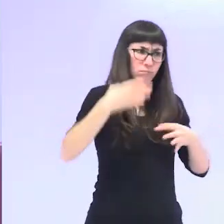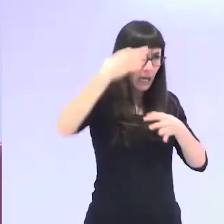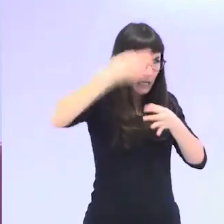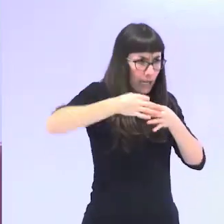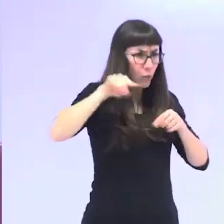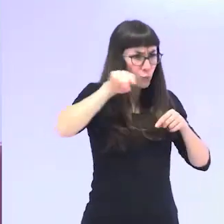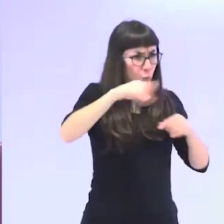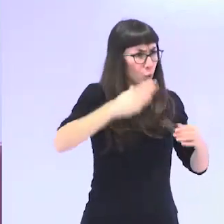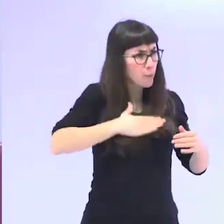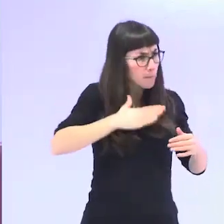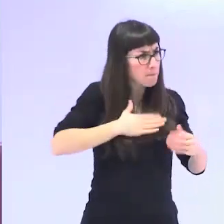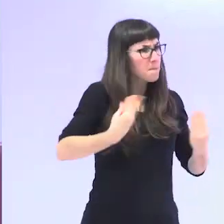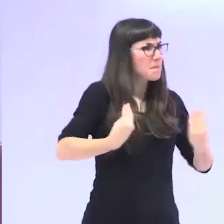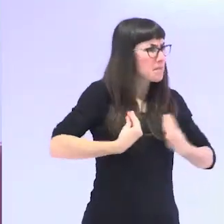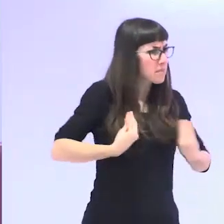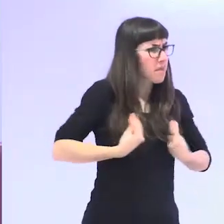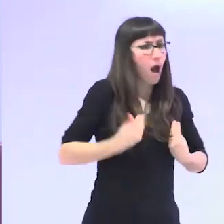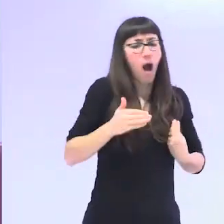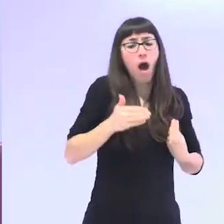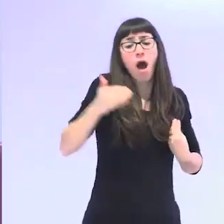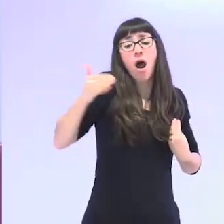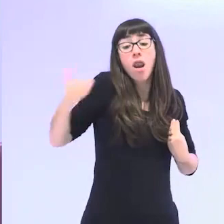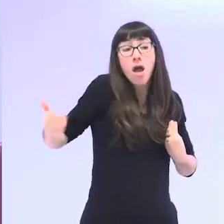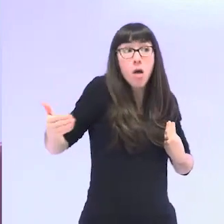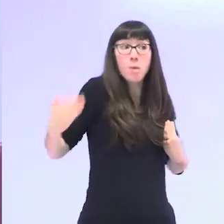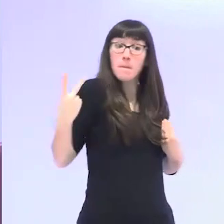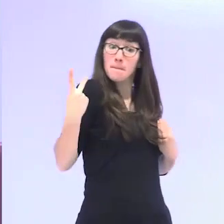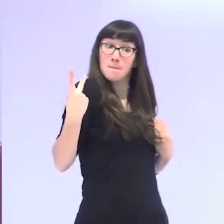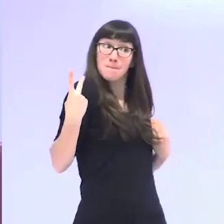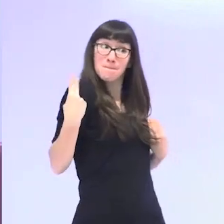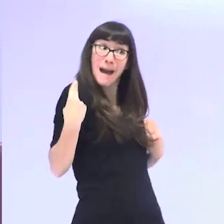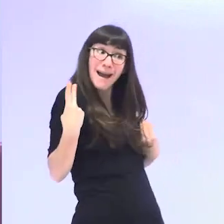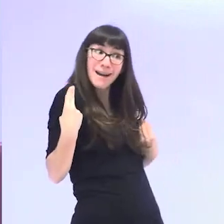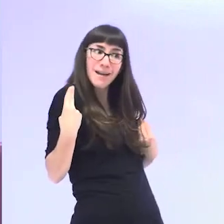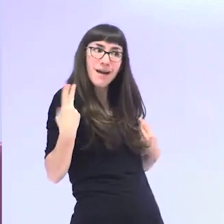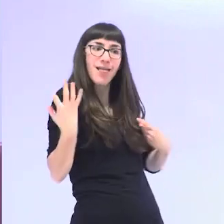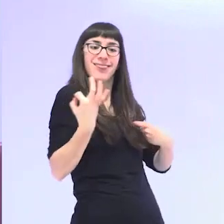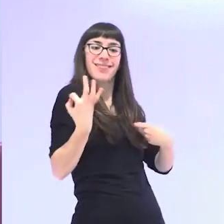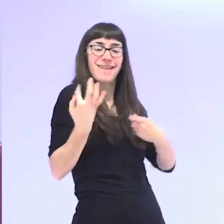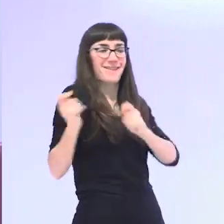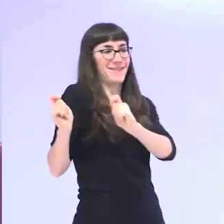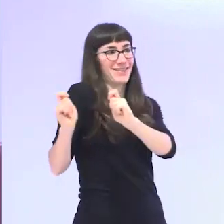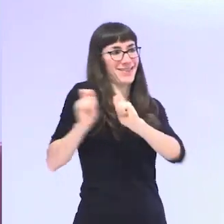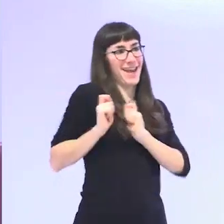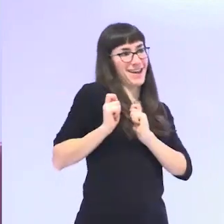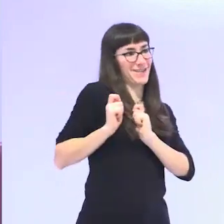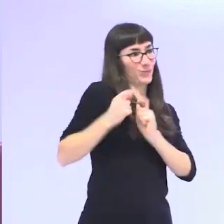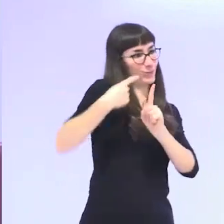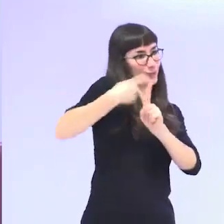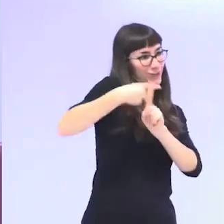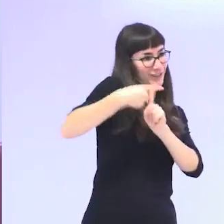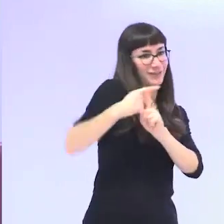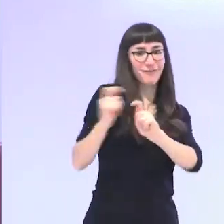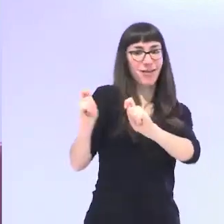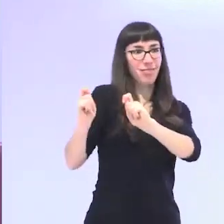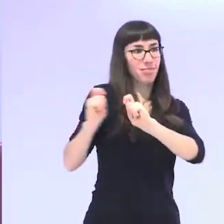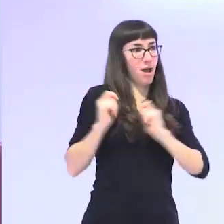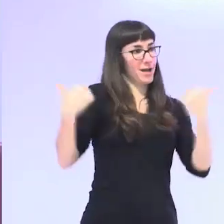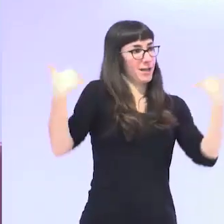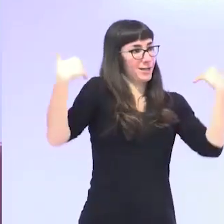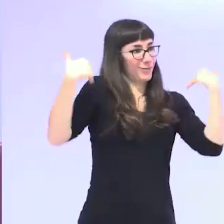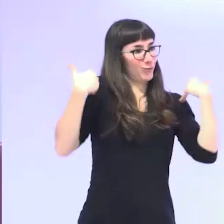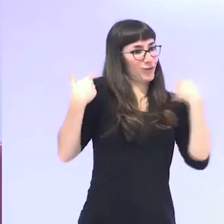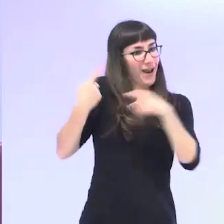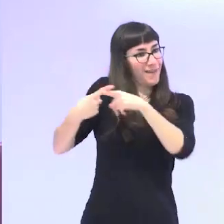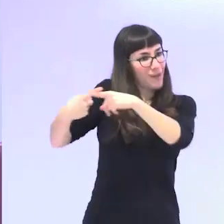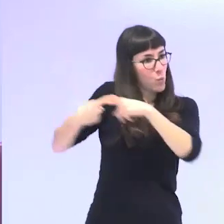y que tendrán que encontrar a su lado una pareja con la que compartan una corresponsabilidad pero todo eso hay